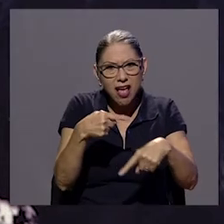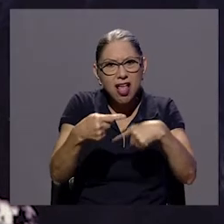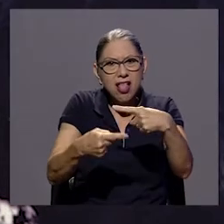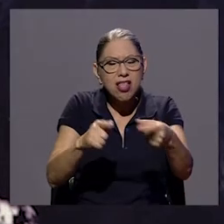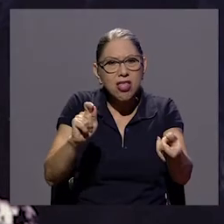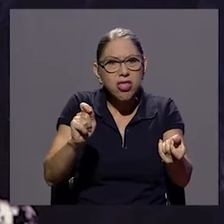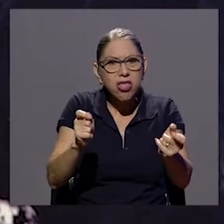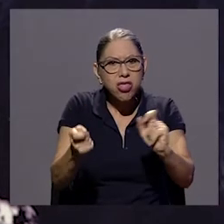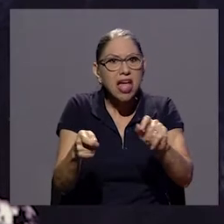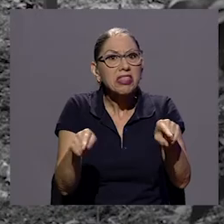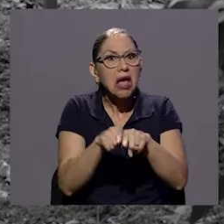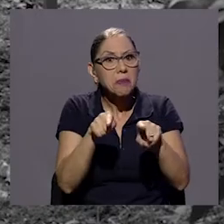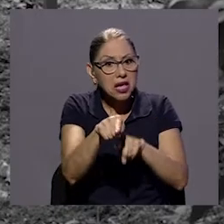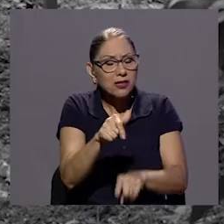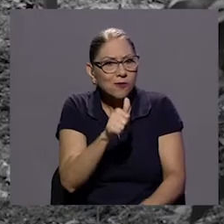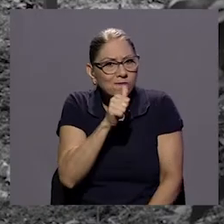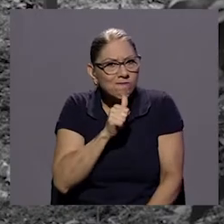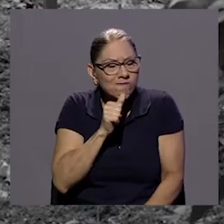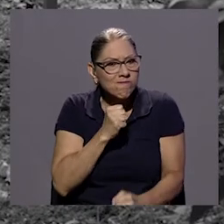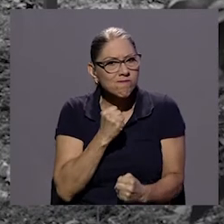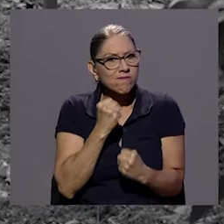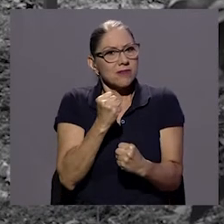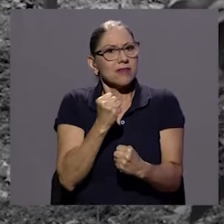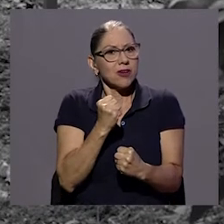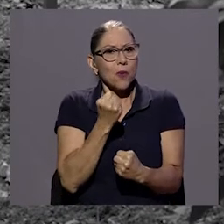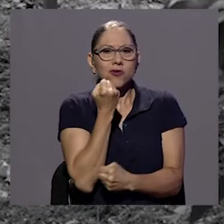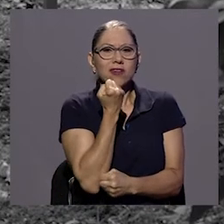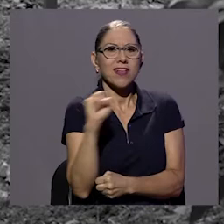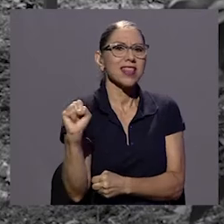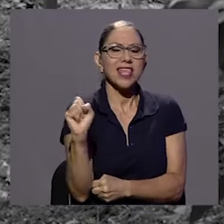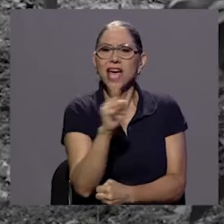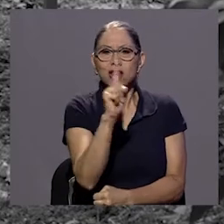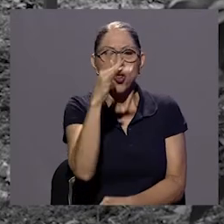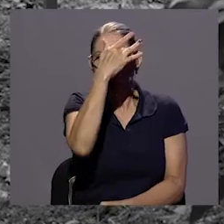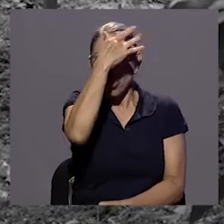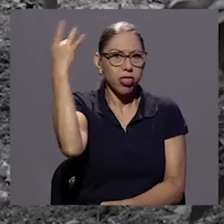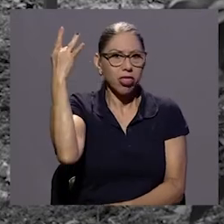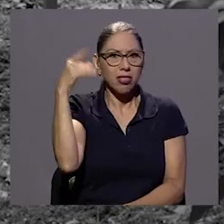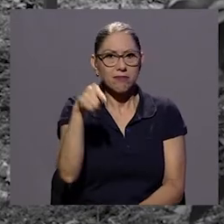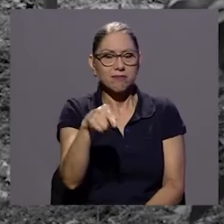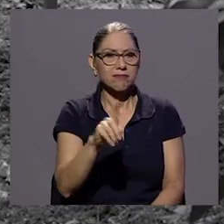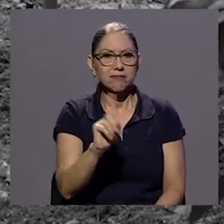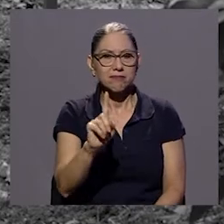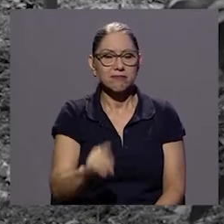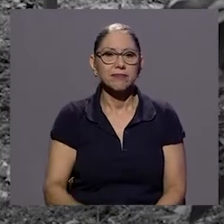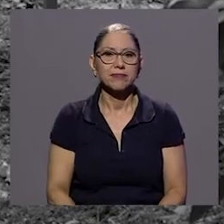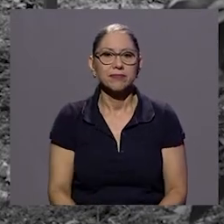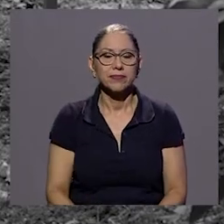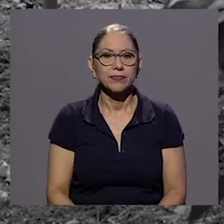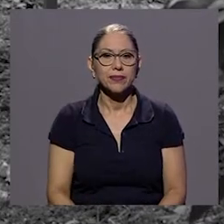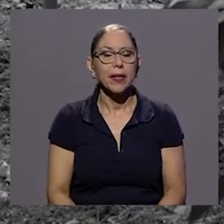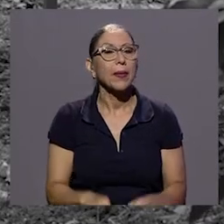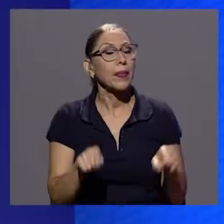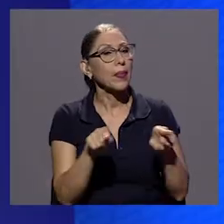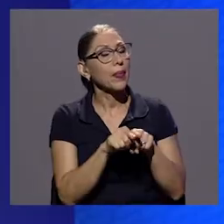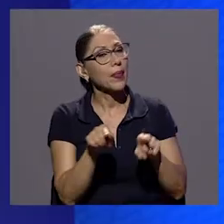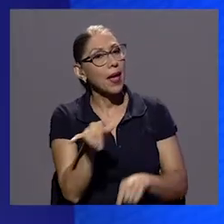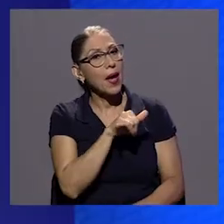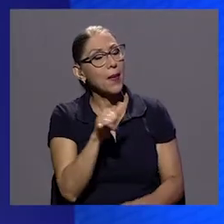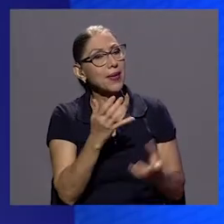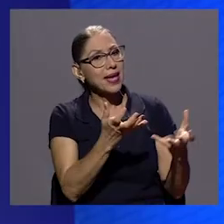resistencia y una rebeldía ¿no? a no ser olvidados hay algo que también quería que te refirieras y es al hecho de que